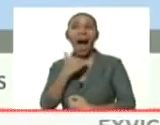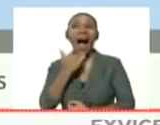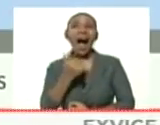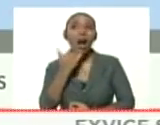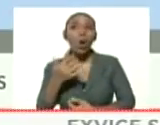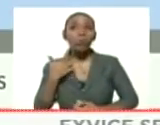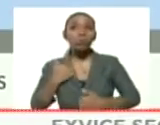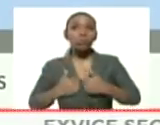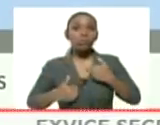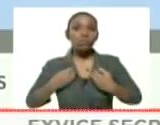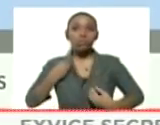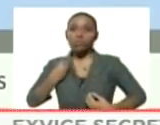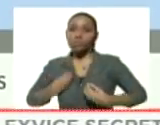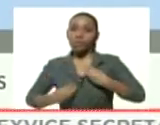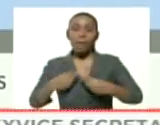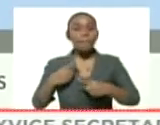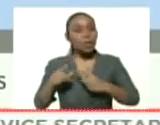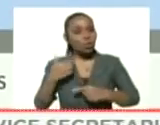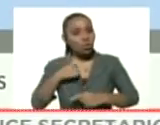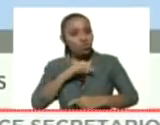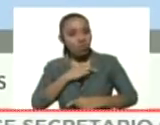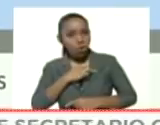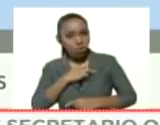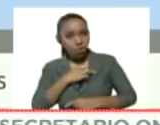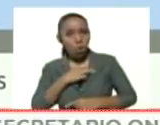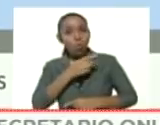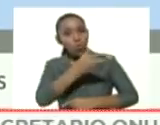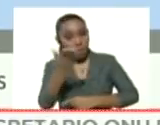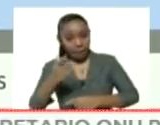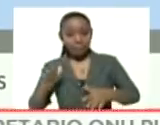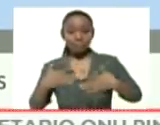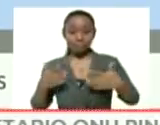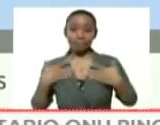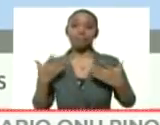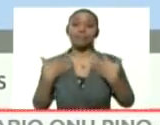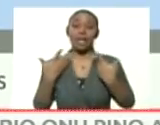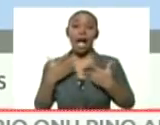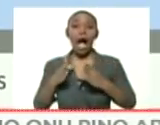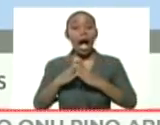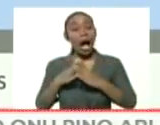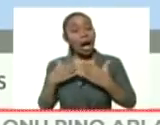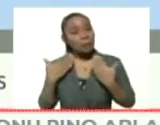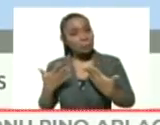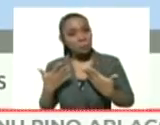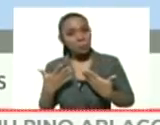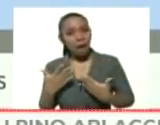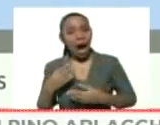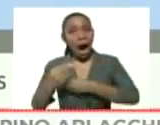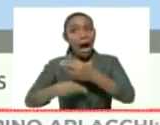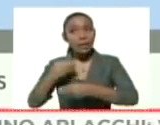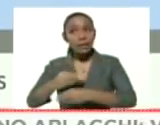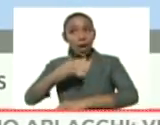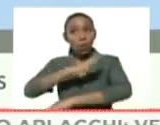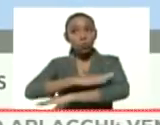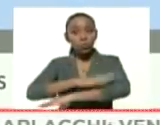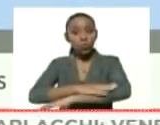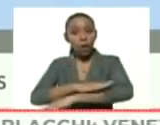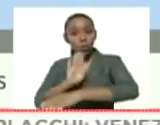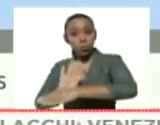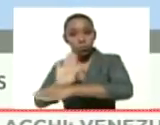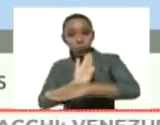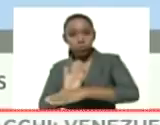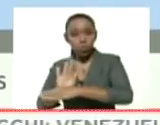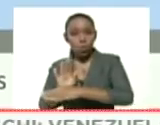es de preocupación, pero que nos tiene que animar a todos y a todas a consolidar las medidas de prevención,